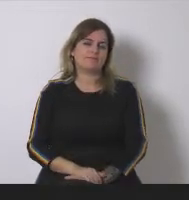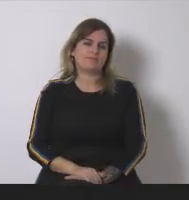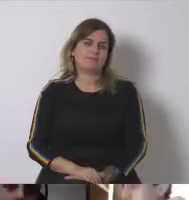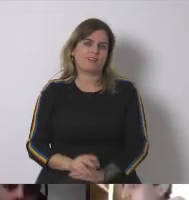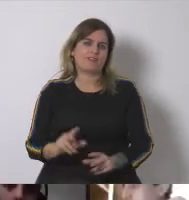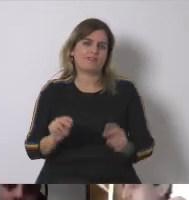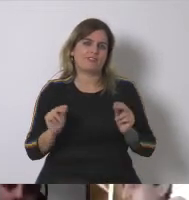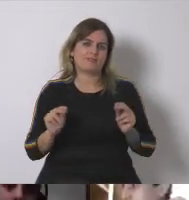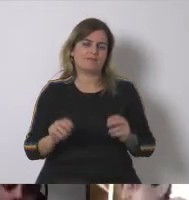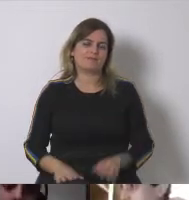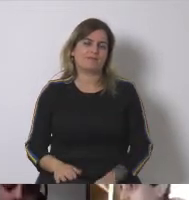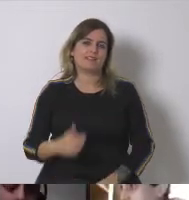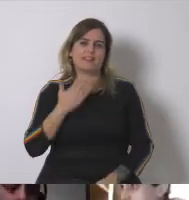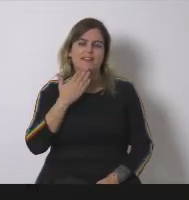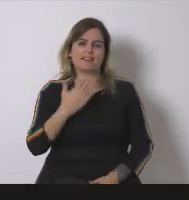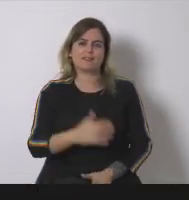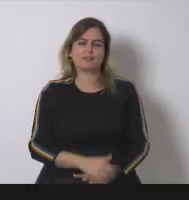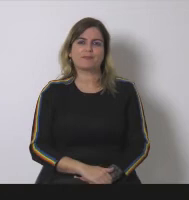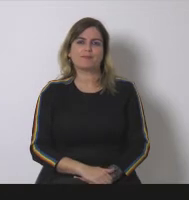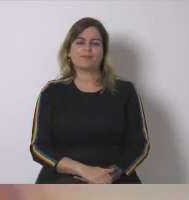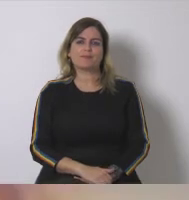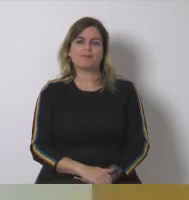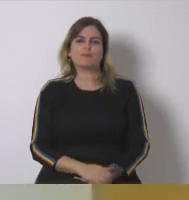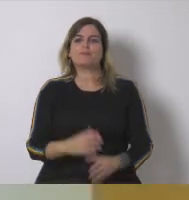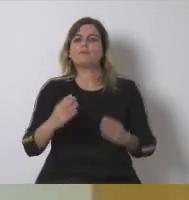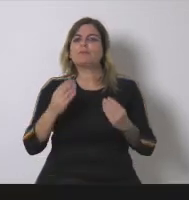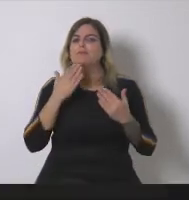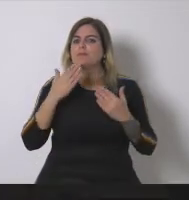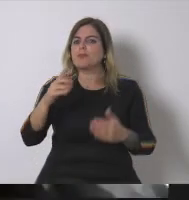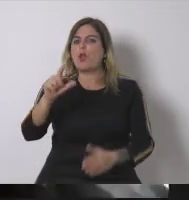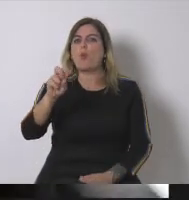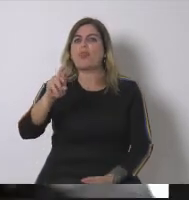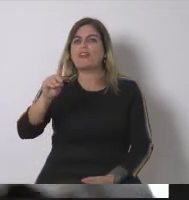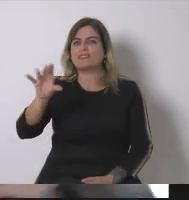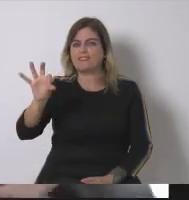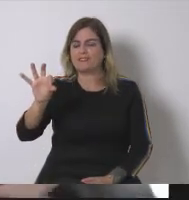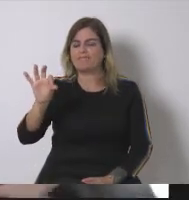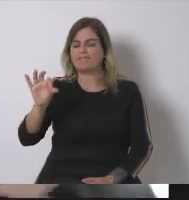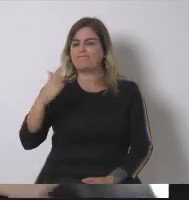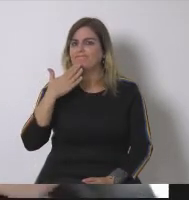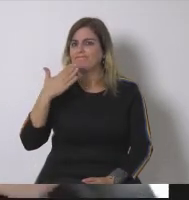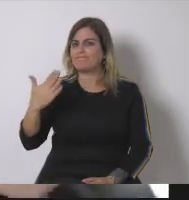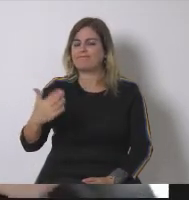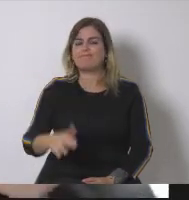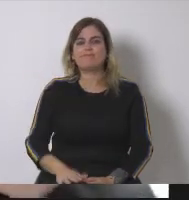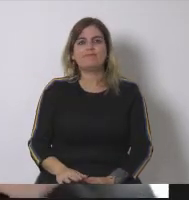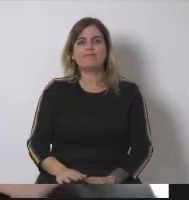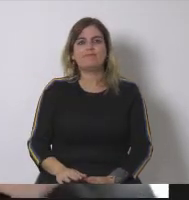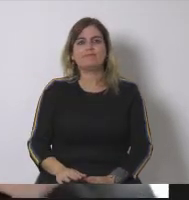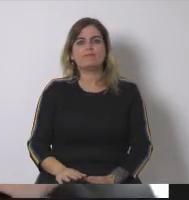gracias muchas gracias muchas gracias Lourdes